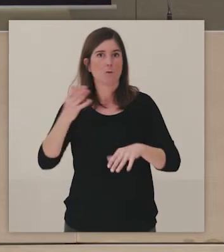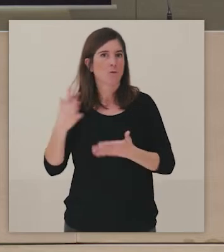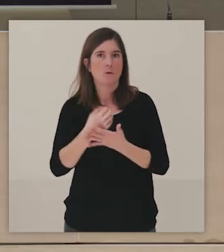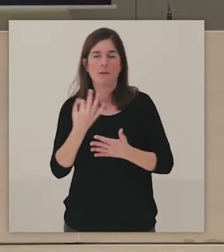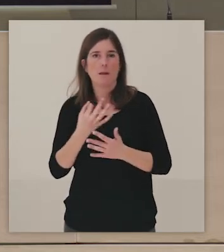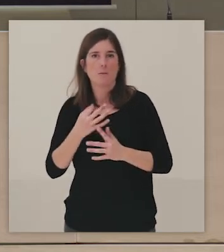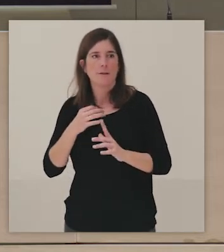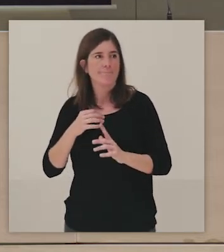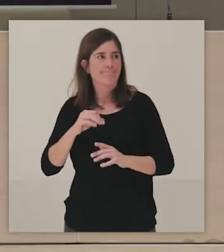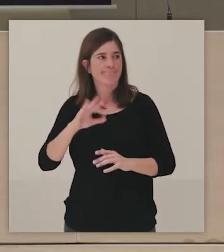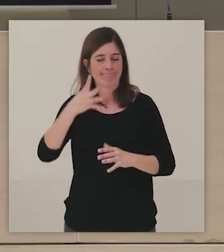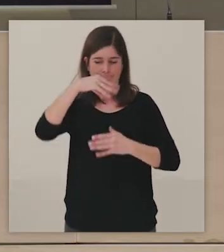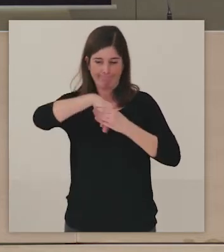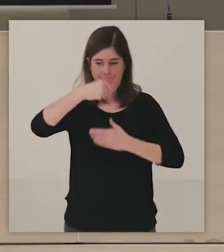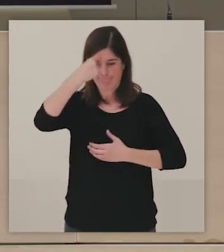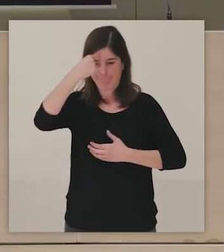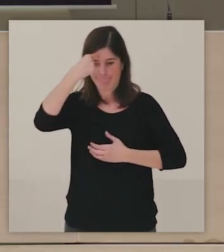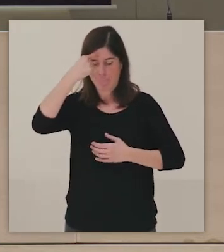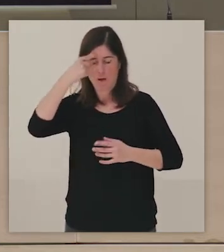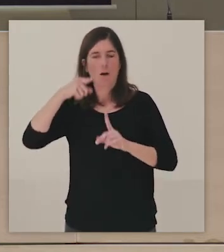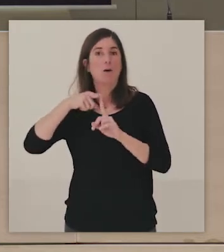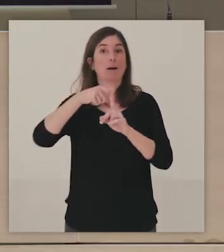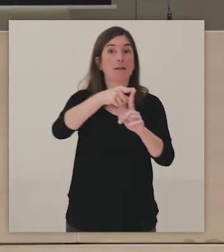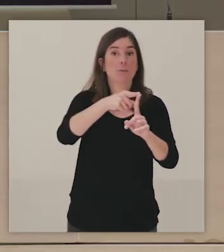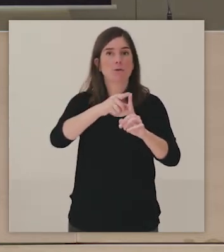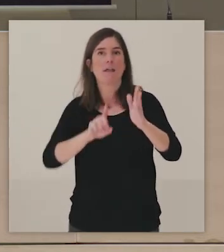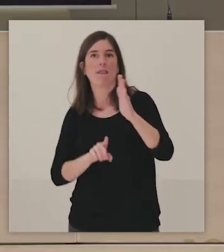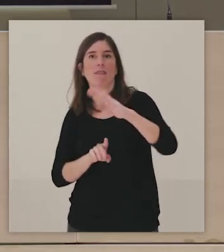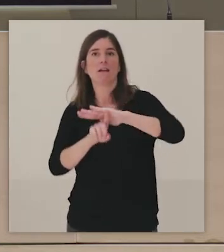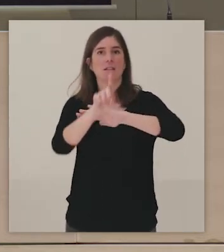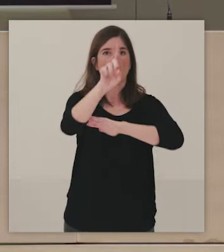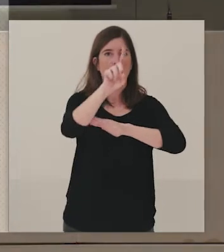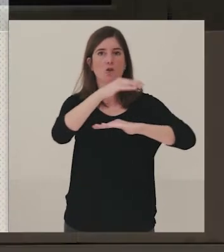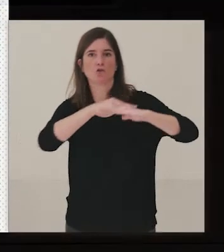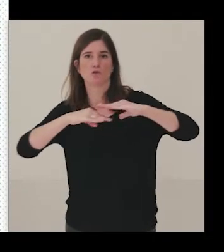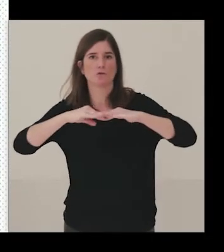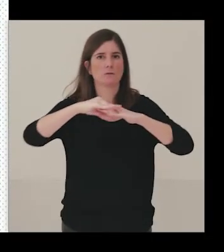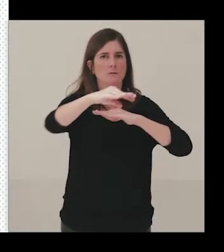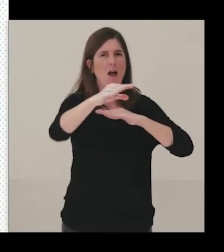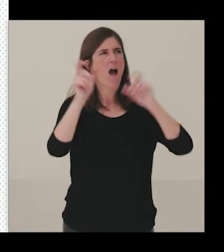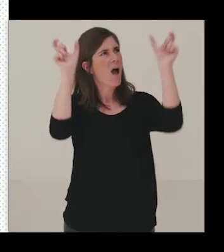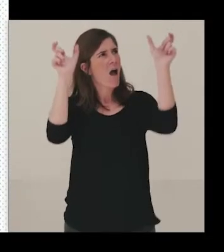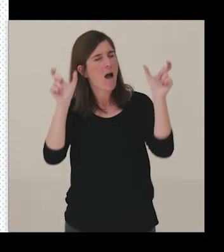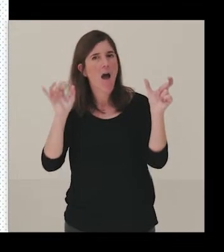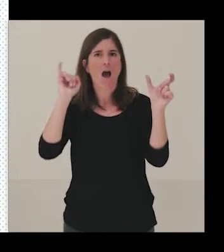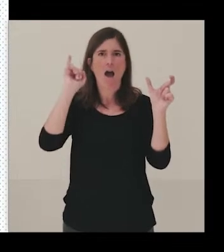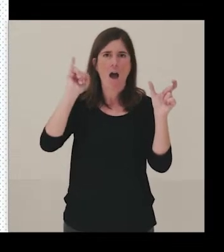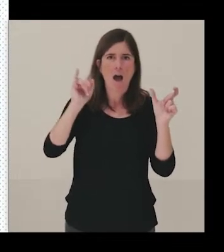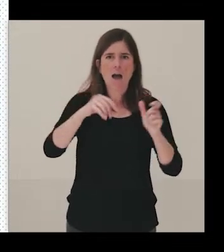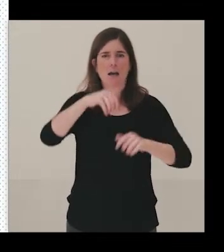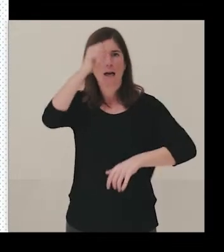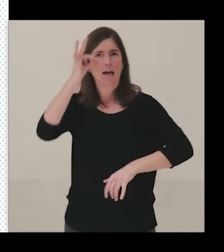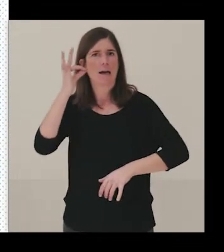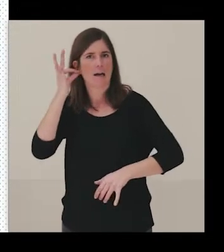desarrollo sostenible. O sea, es que lo tenemos ahí, están dibujados y ahí tenemos todo. Tenemos el género, la diversidad, la accesibilidad,